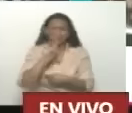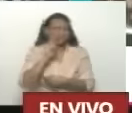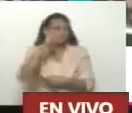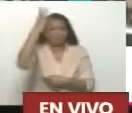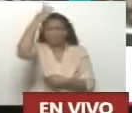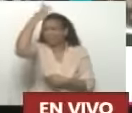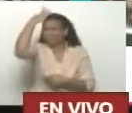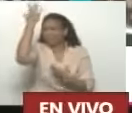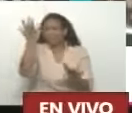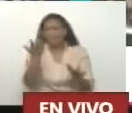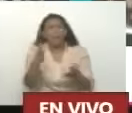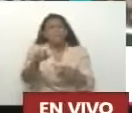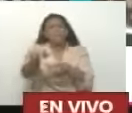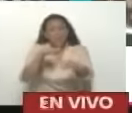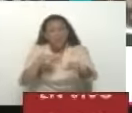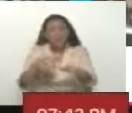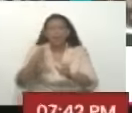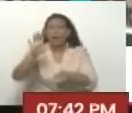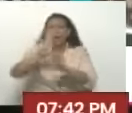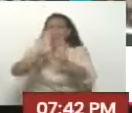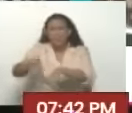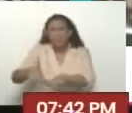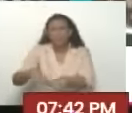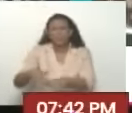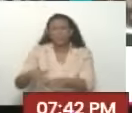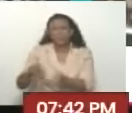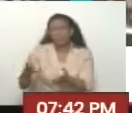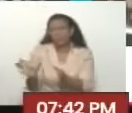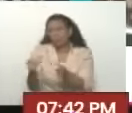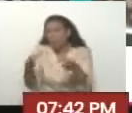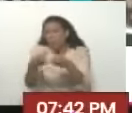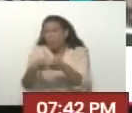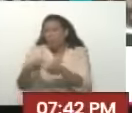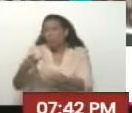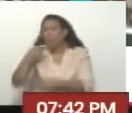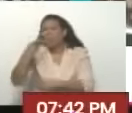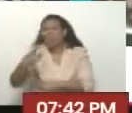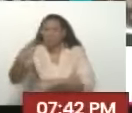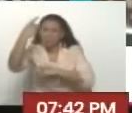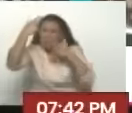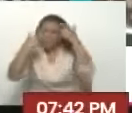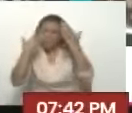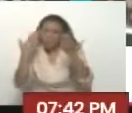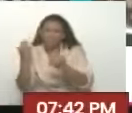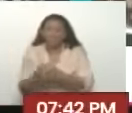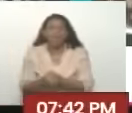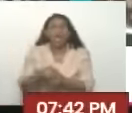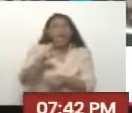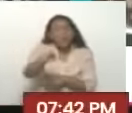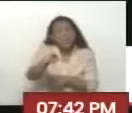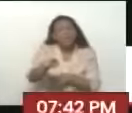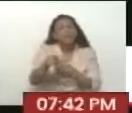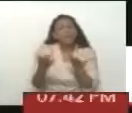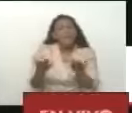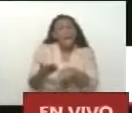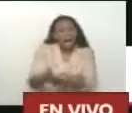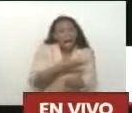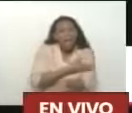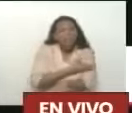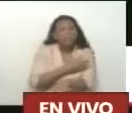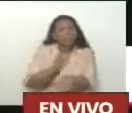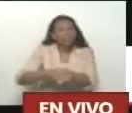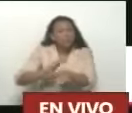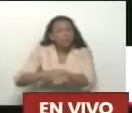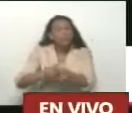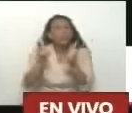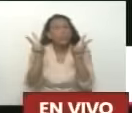Según las primeras Encuestas serias Que están saliendo Señor Presidente Usted ha hecho Hace un momento Una alusión A un